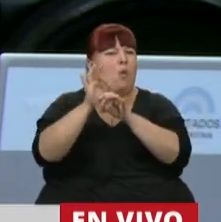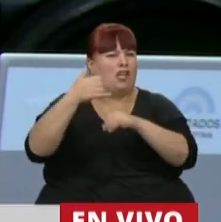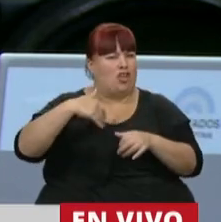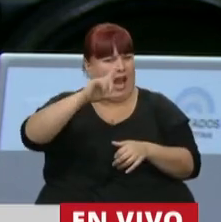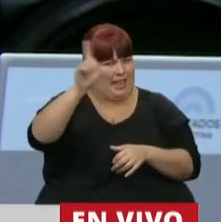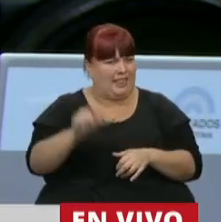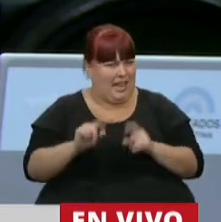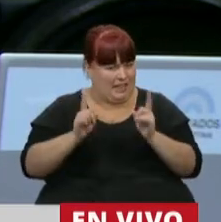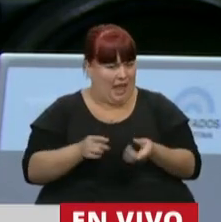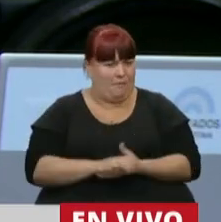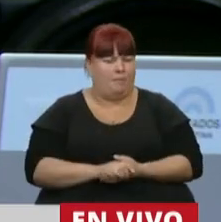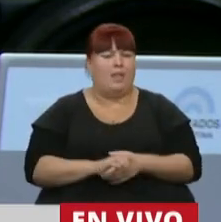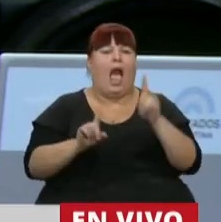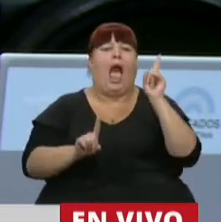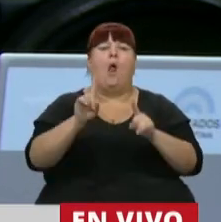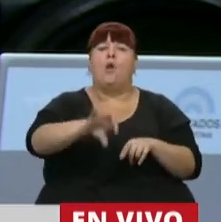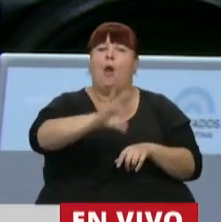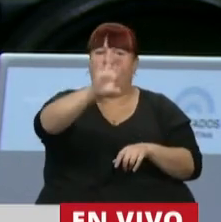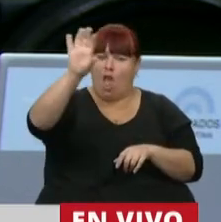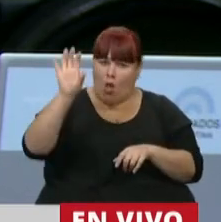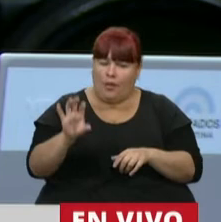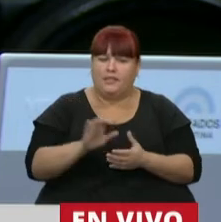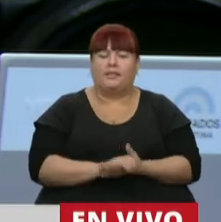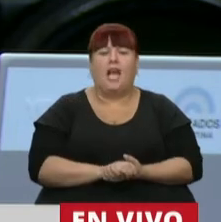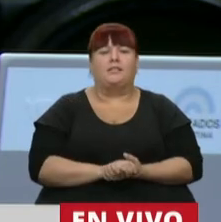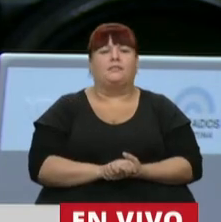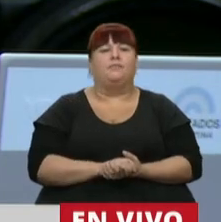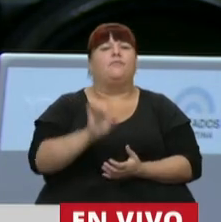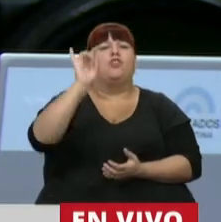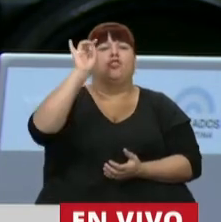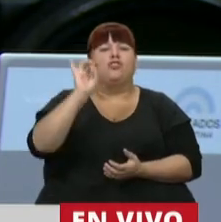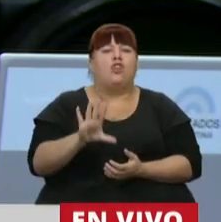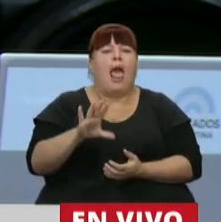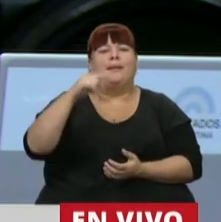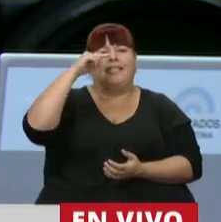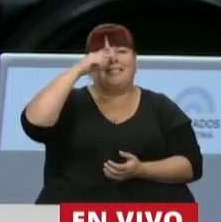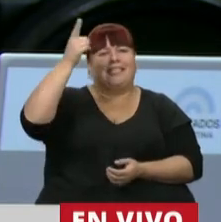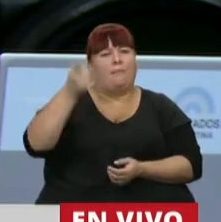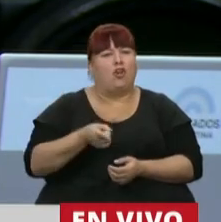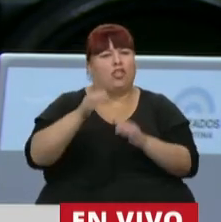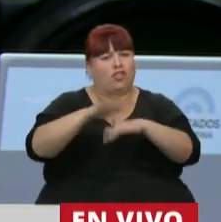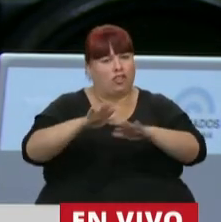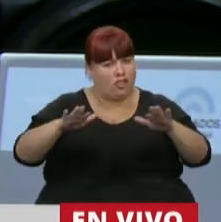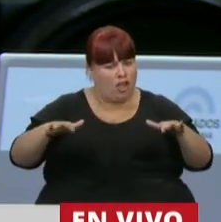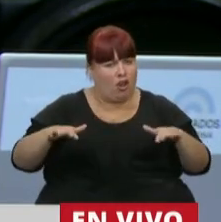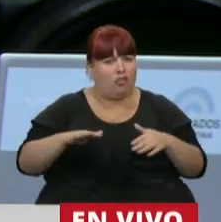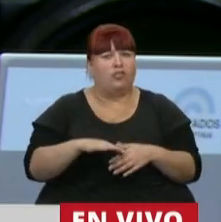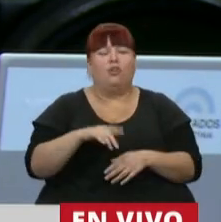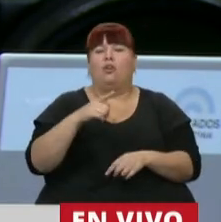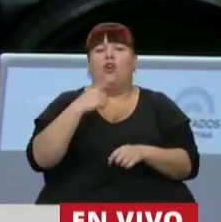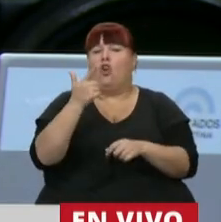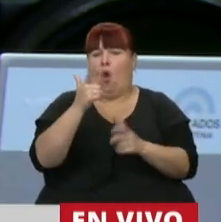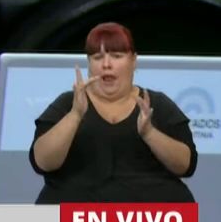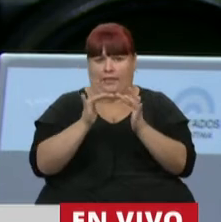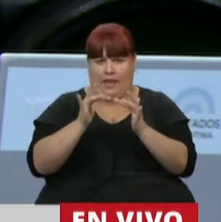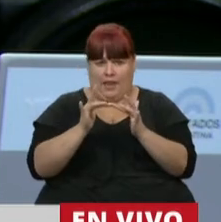Argentina. Hay provincias en donde solamente un 7% de los niños no tienen acceso